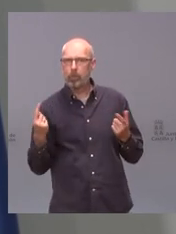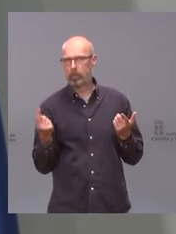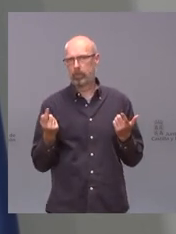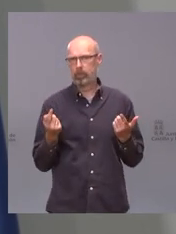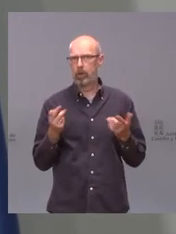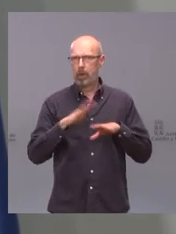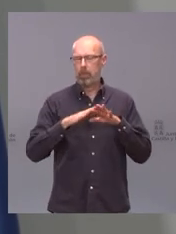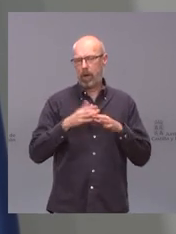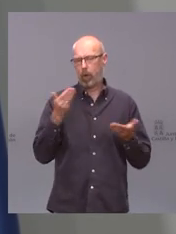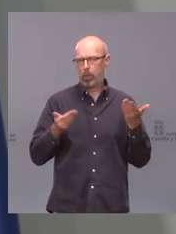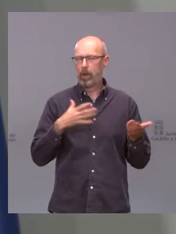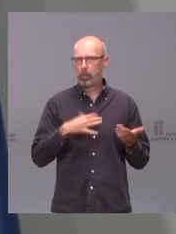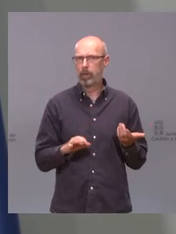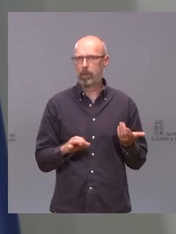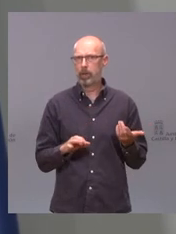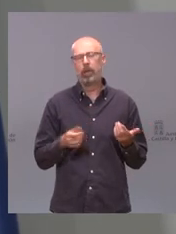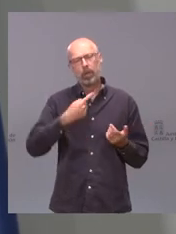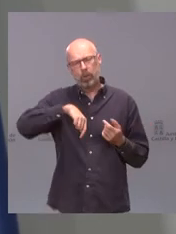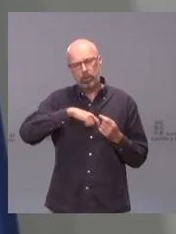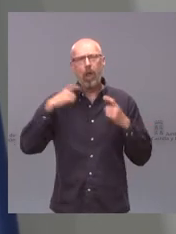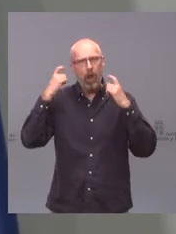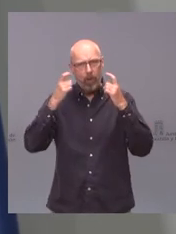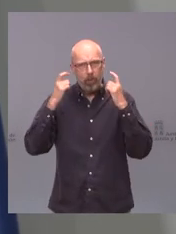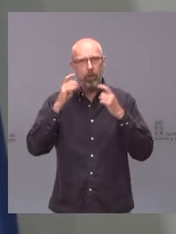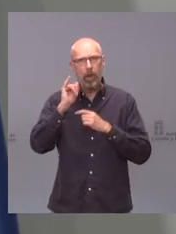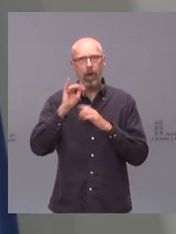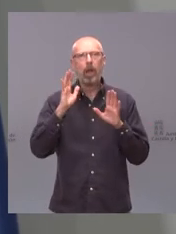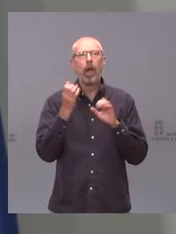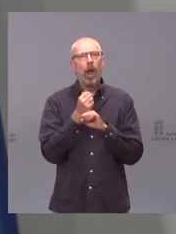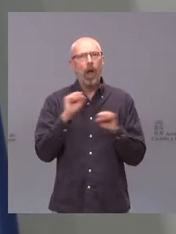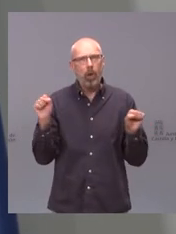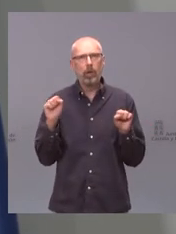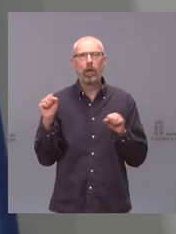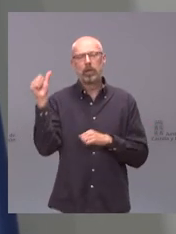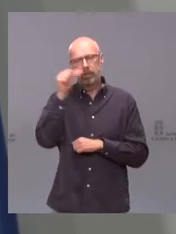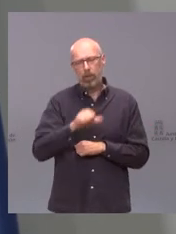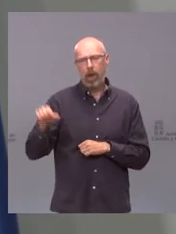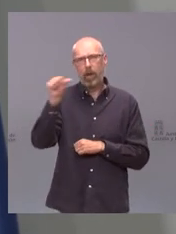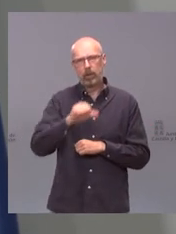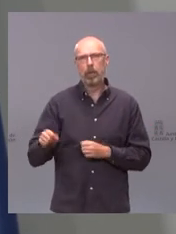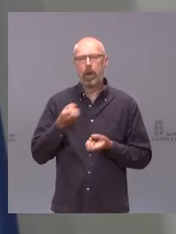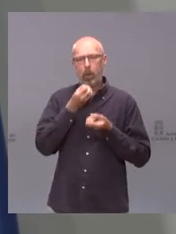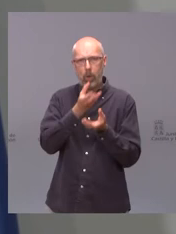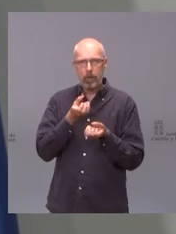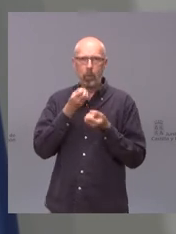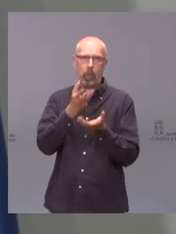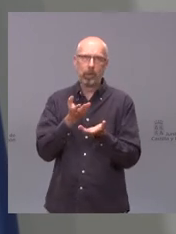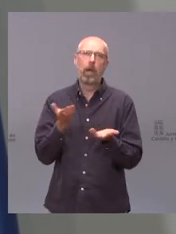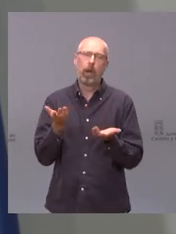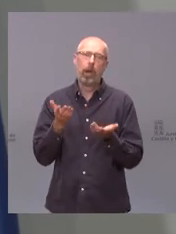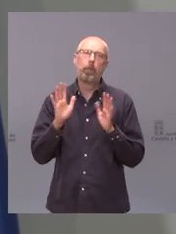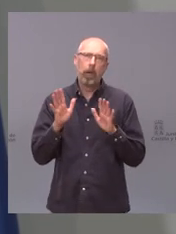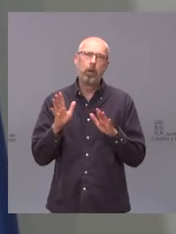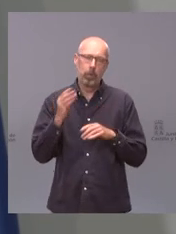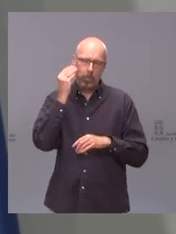aunque es verdad que nos va a acarrear estas ruedas de prensa cada semana pero creo que es bueno porque la gente verá a lo